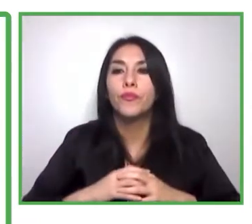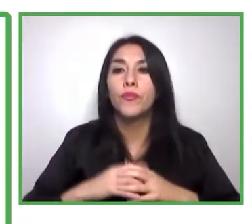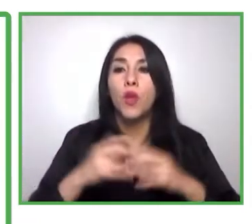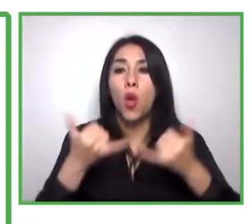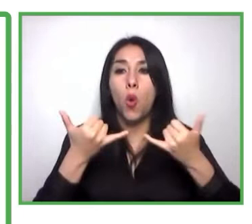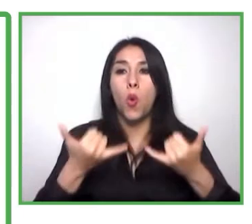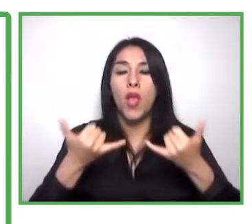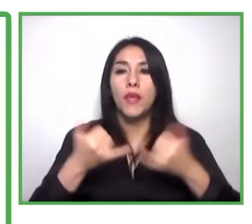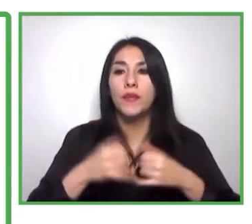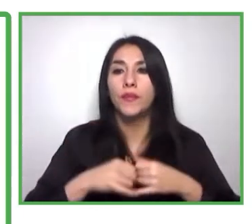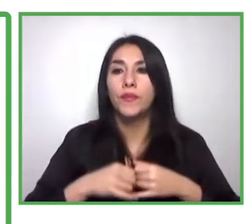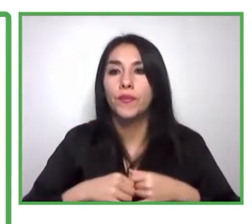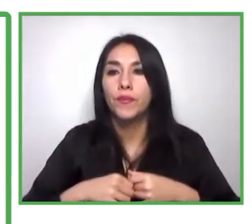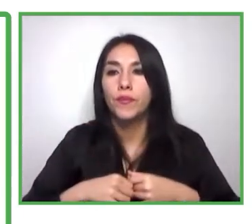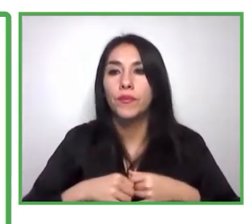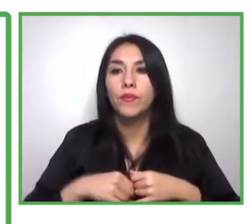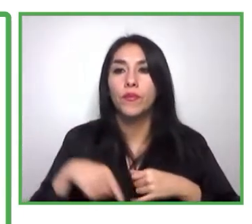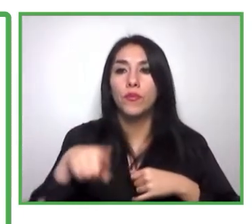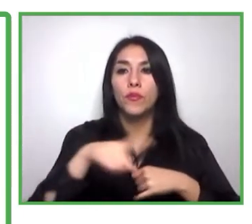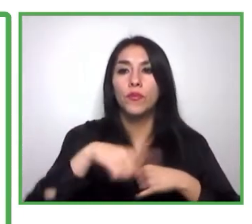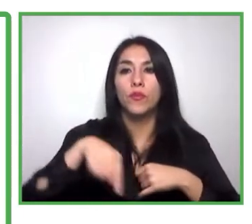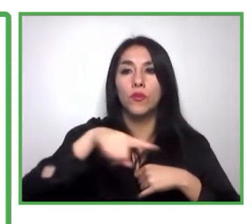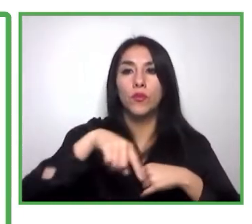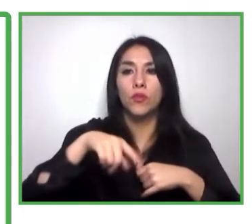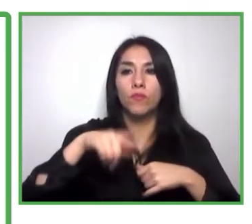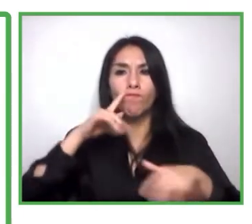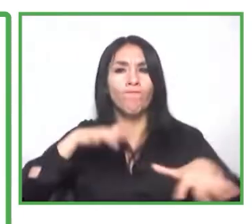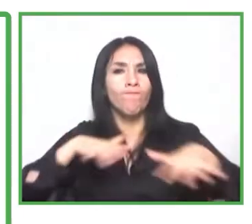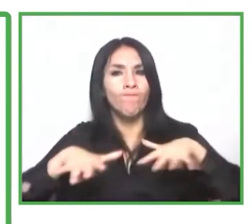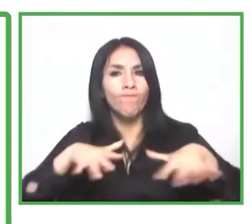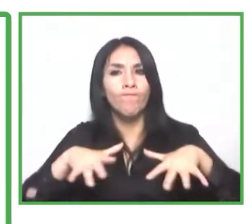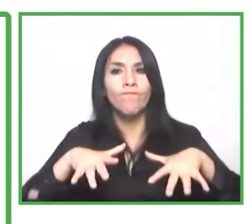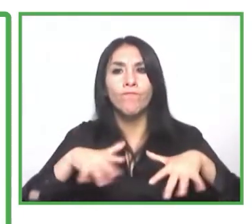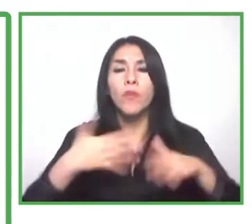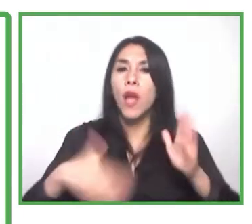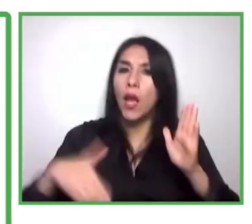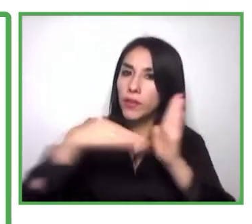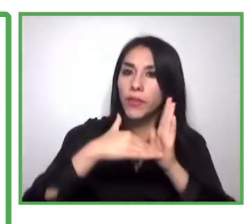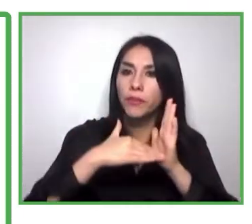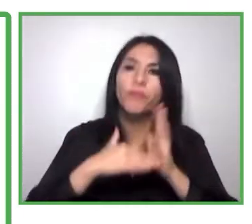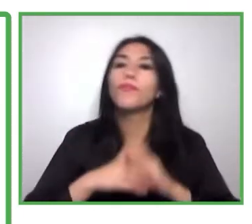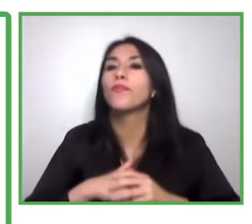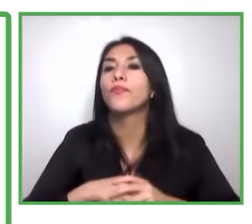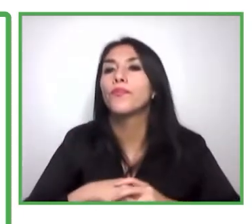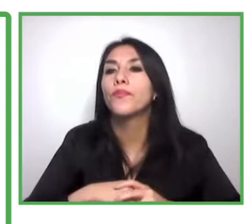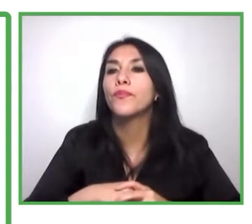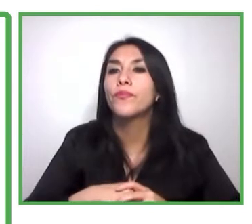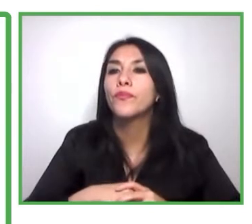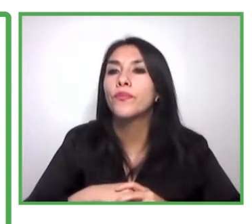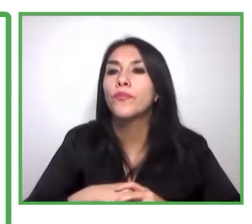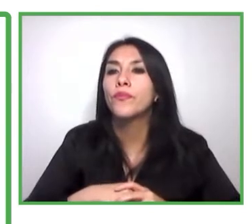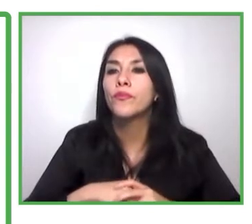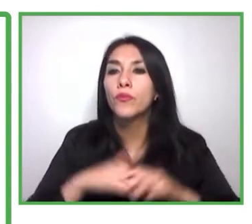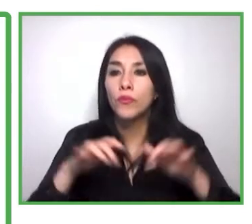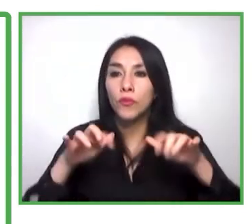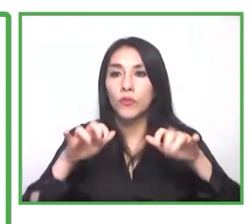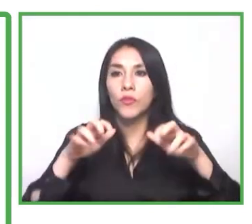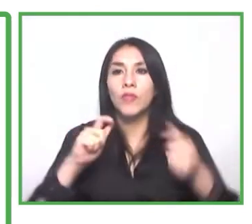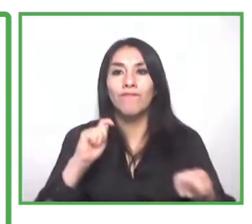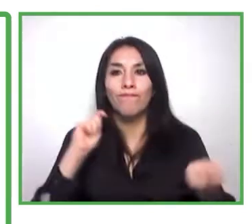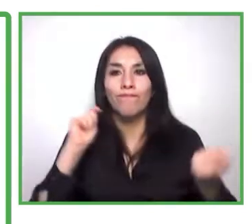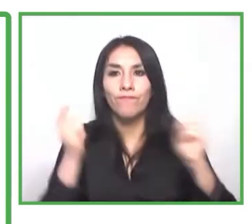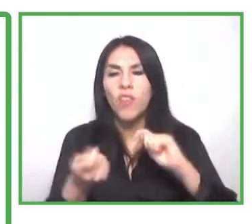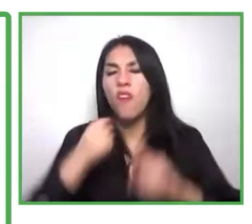y algunas novedades en un portal que se tuvo que transformar rápidamente desde un espacio físico